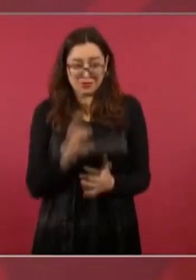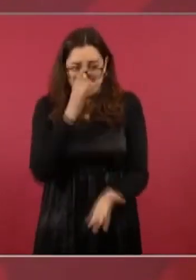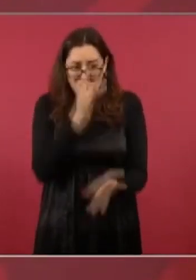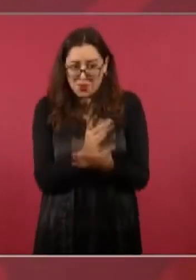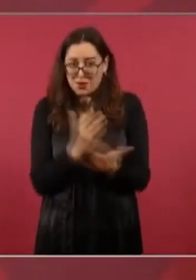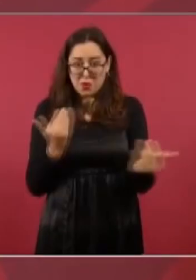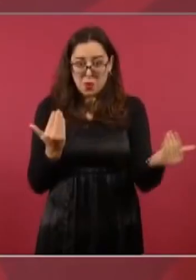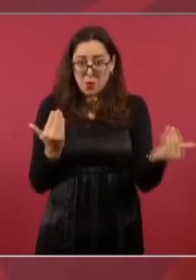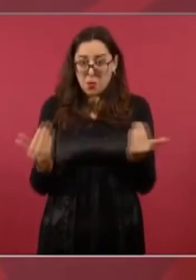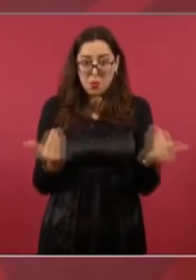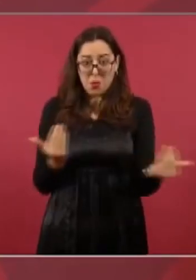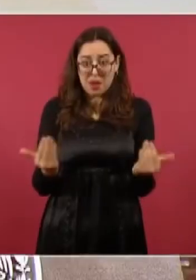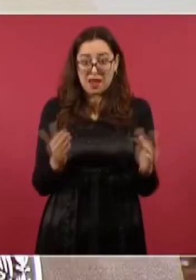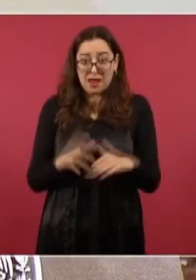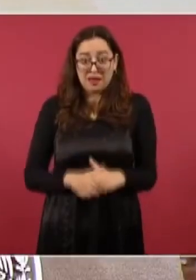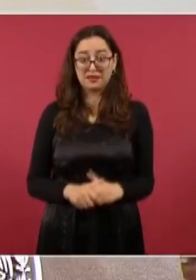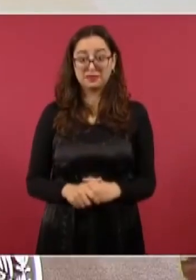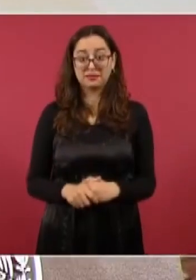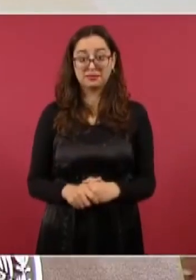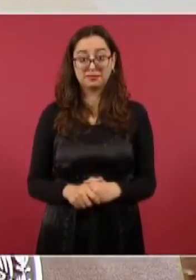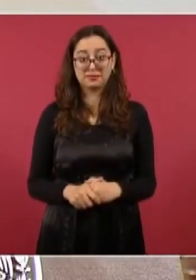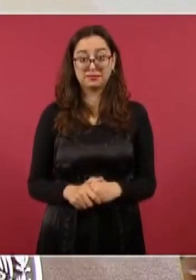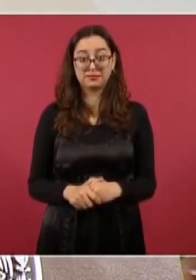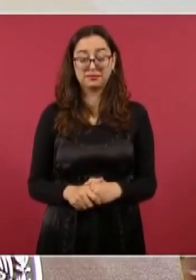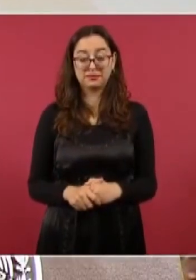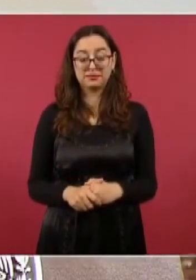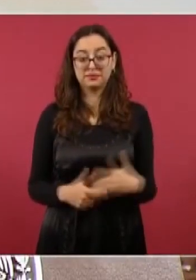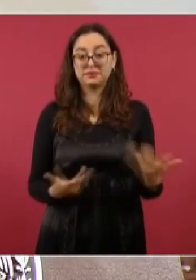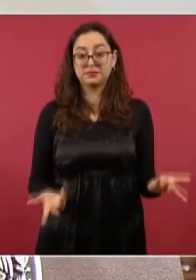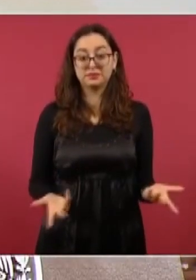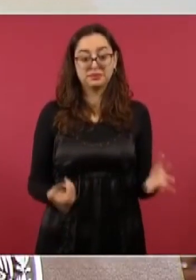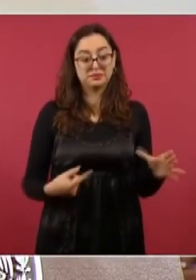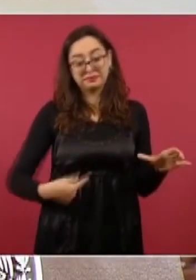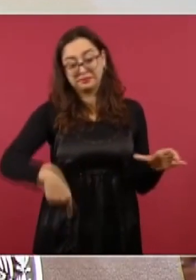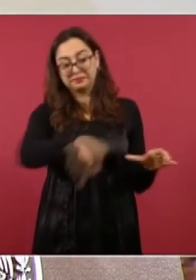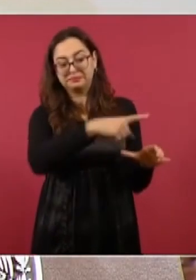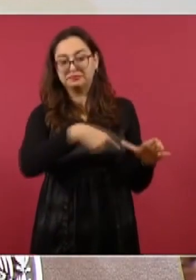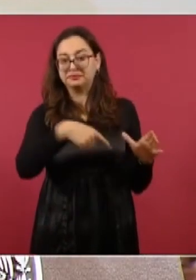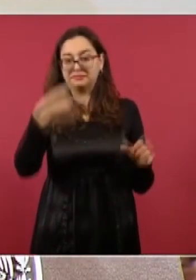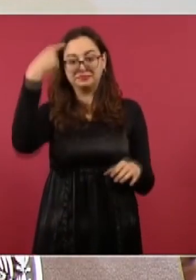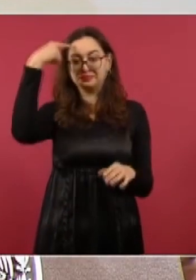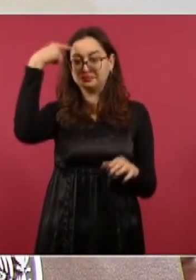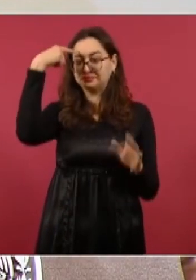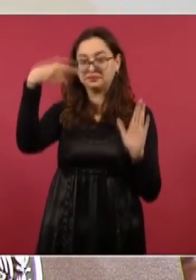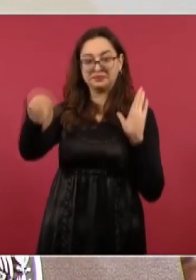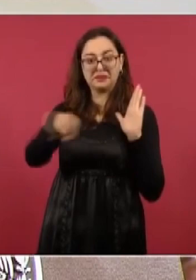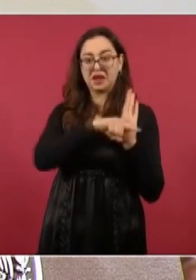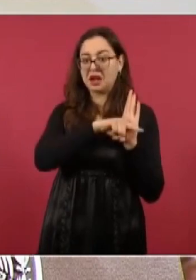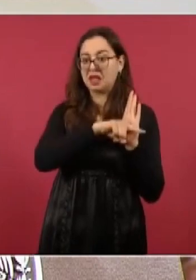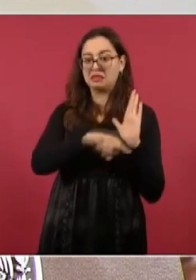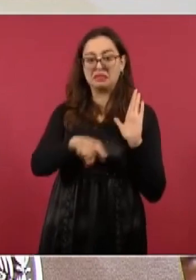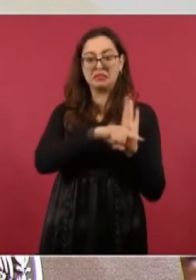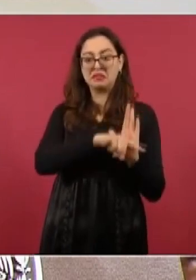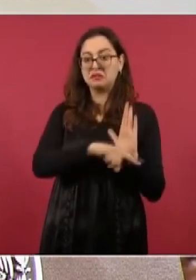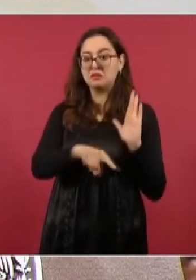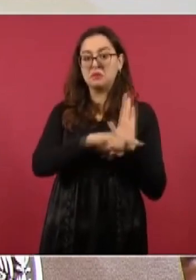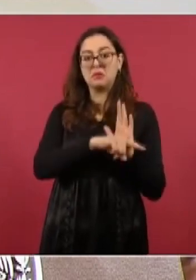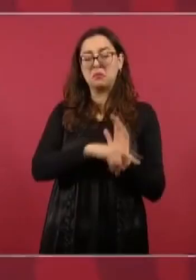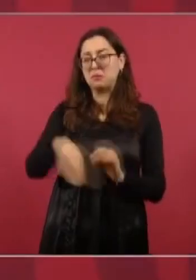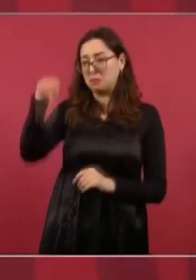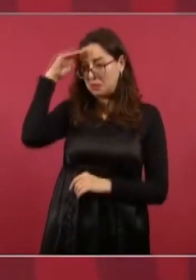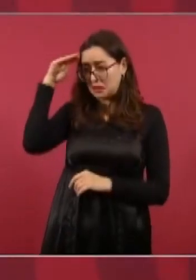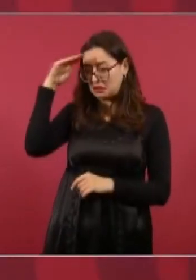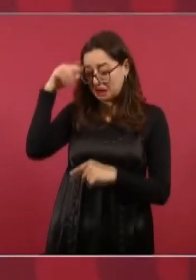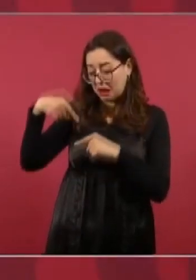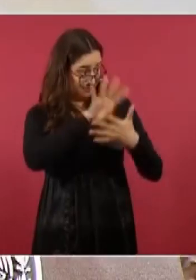Nadie pensó que iba a superar el crecimiento de este año el 3